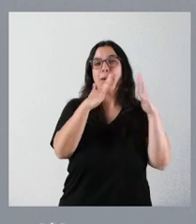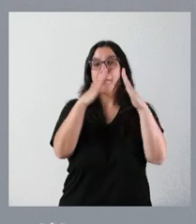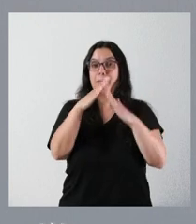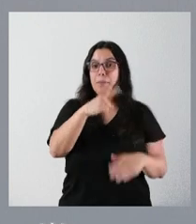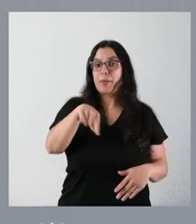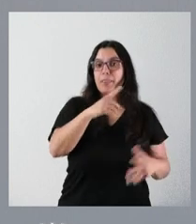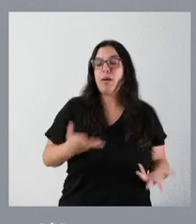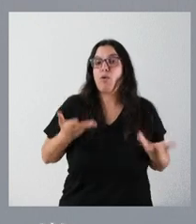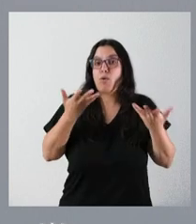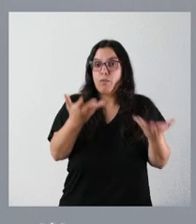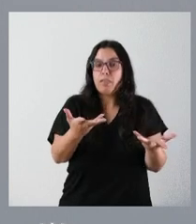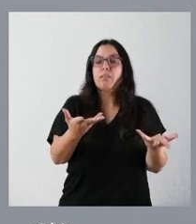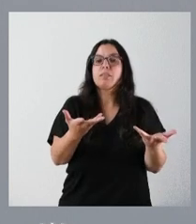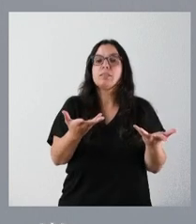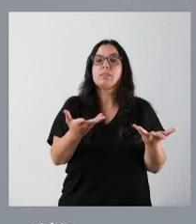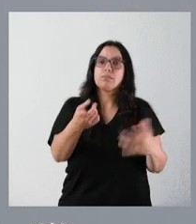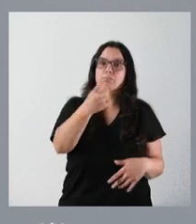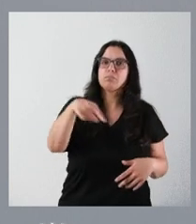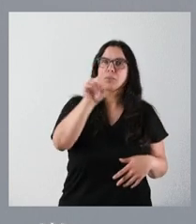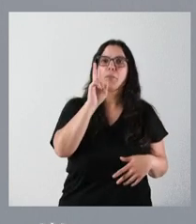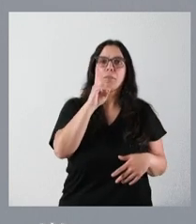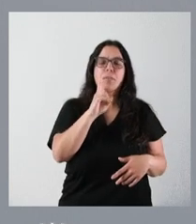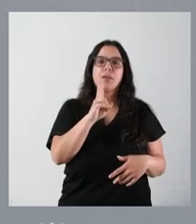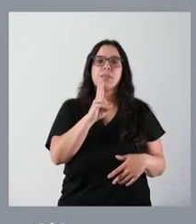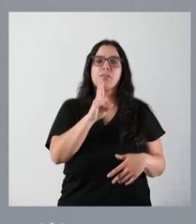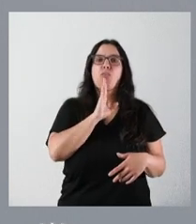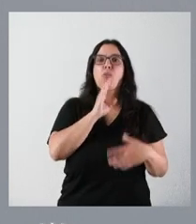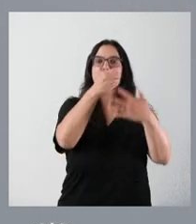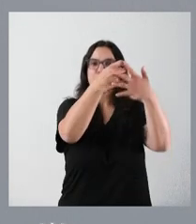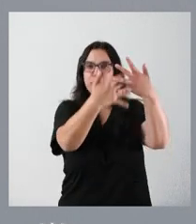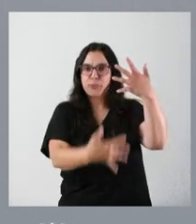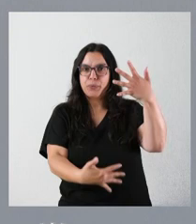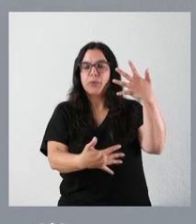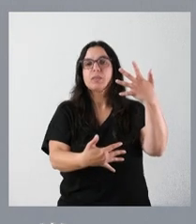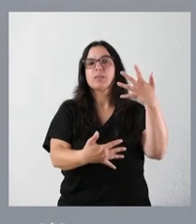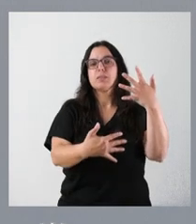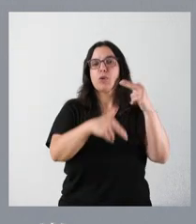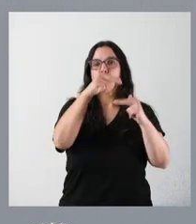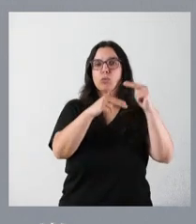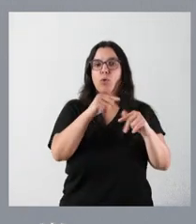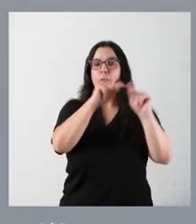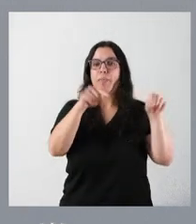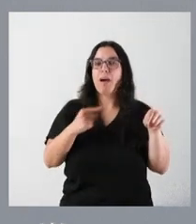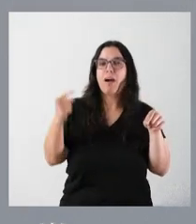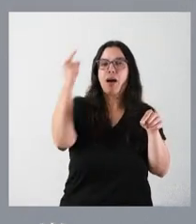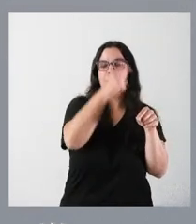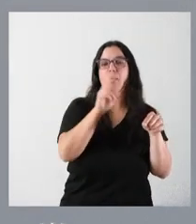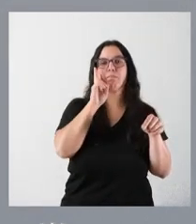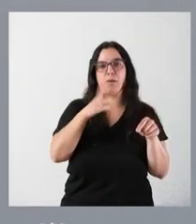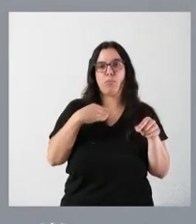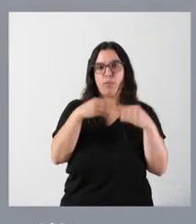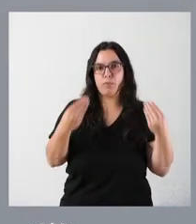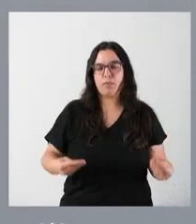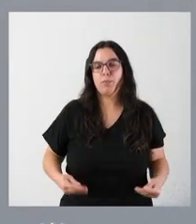se ponen en servicio y que tienen ustedes la relación de las que se van a construir en cada una de las provincias de nuestra comunidad